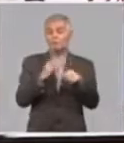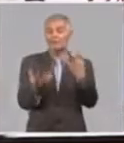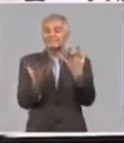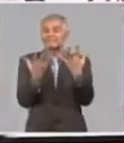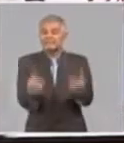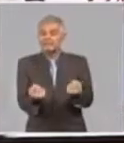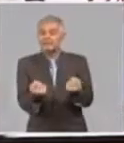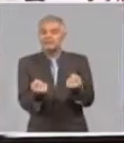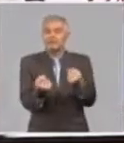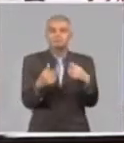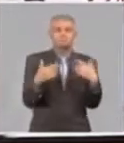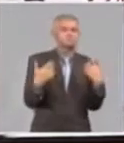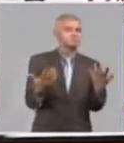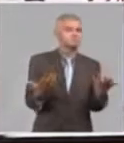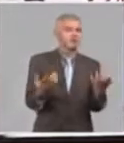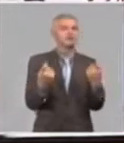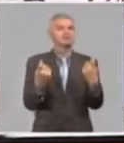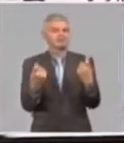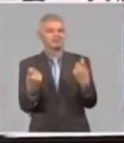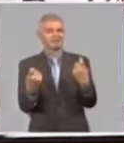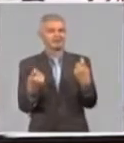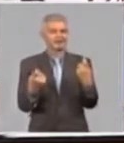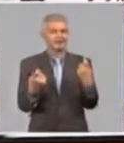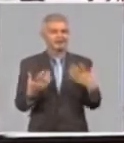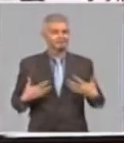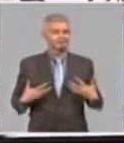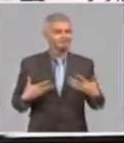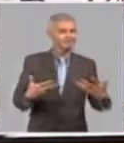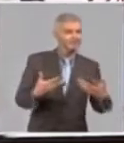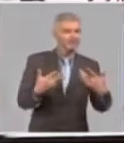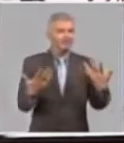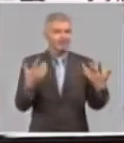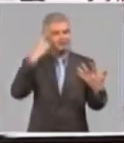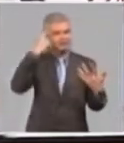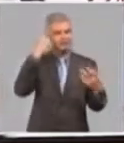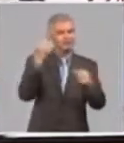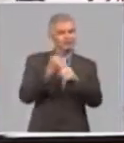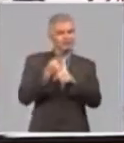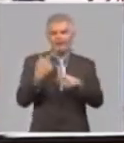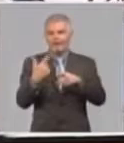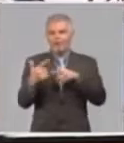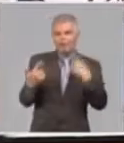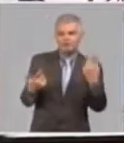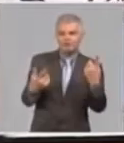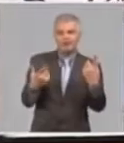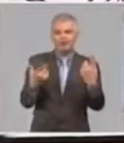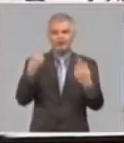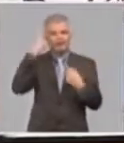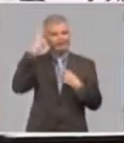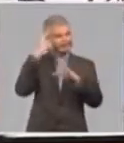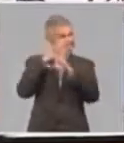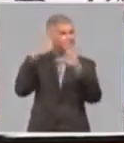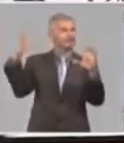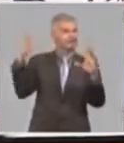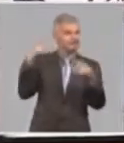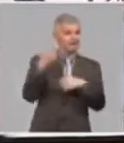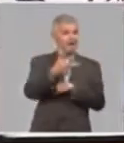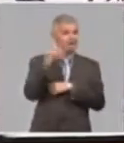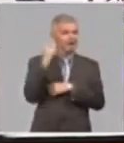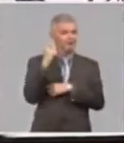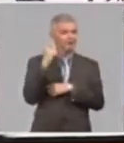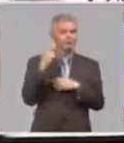que haya que actuar para su enfrentamiento con mucha inteligencia, con mucha rapidez, para tomar decisiones.